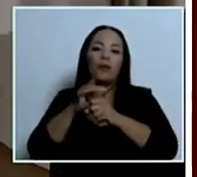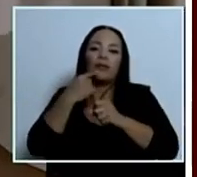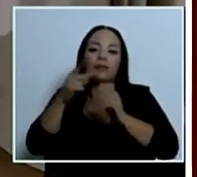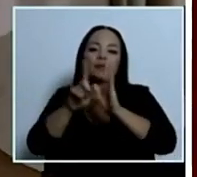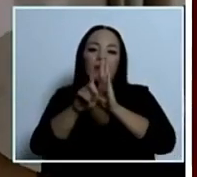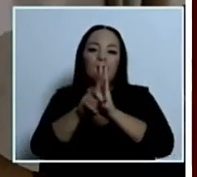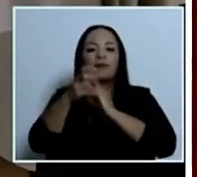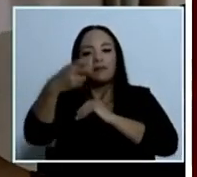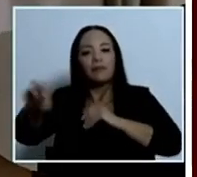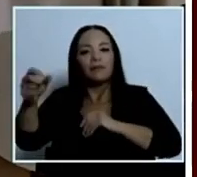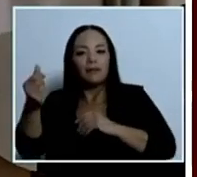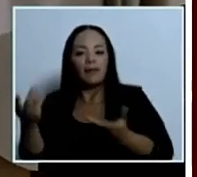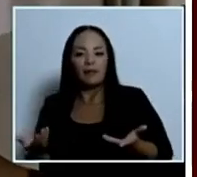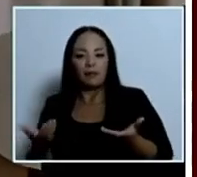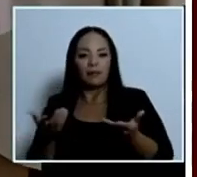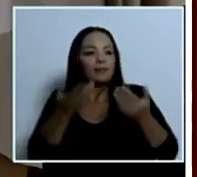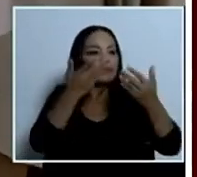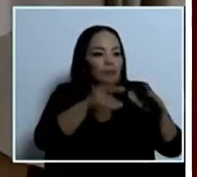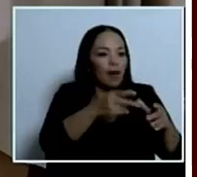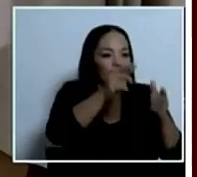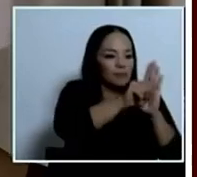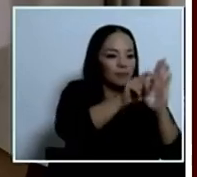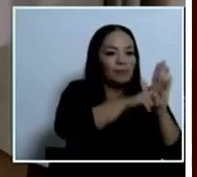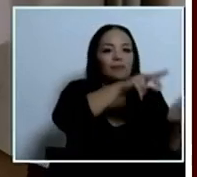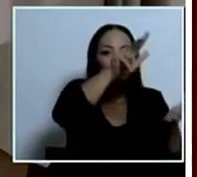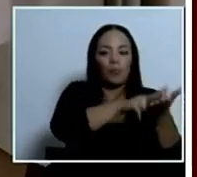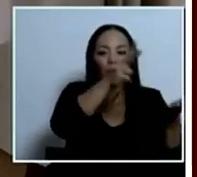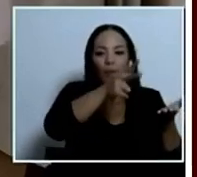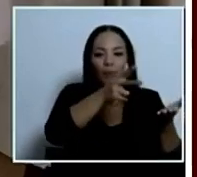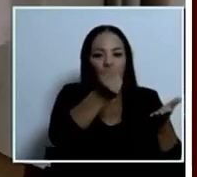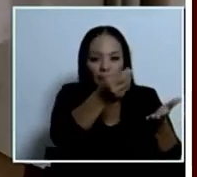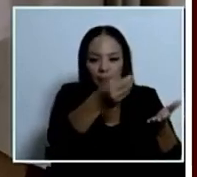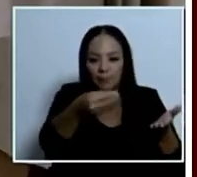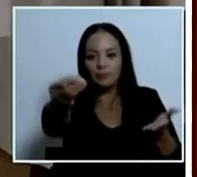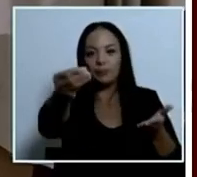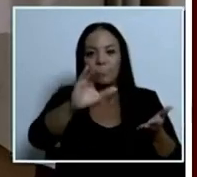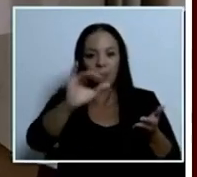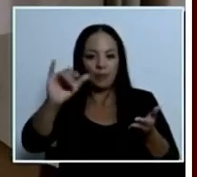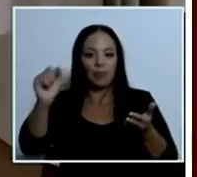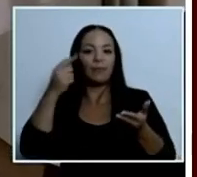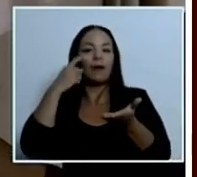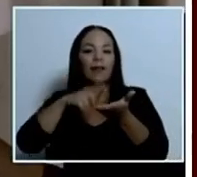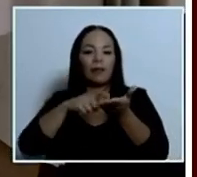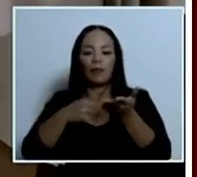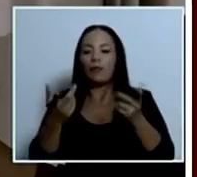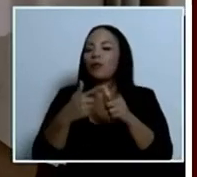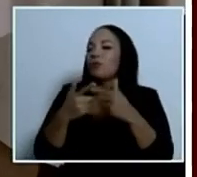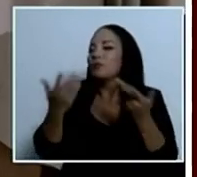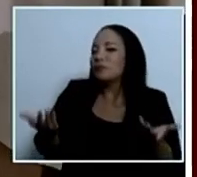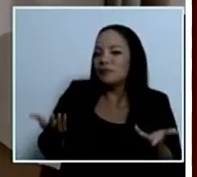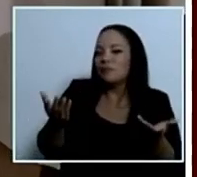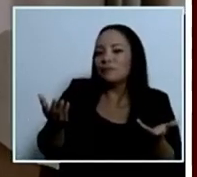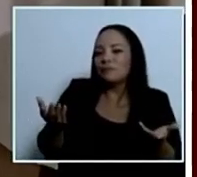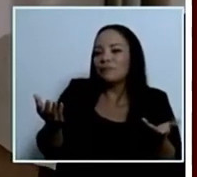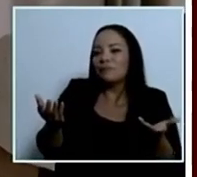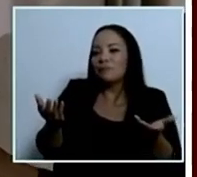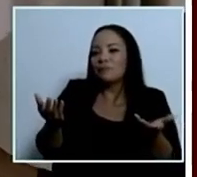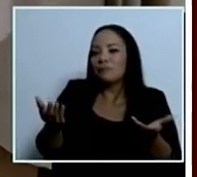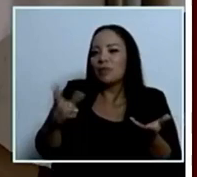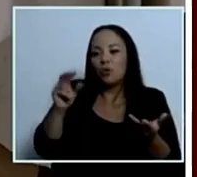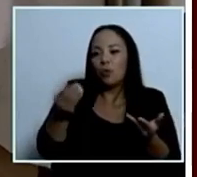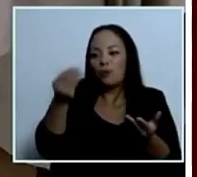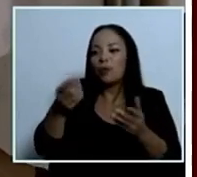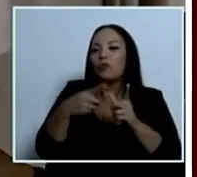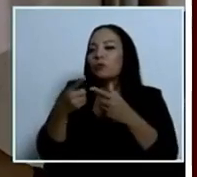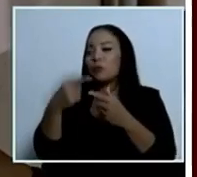este dinero que fue aprobado vía presupuesto para que subsanar un poco la deuda y le reitero la pregunta entonces no hay una propuesta o en esta administración no